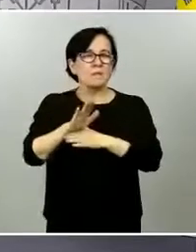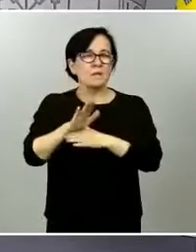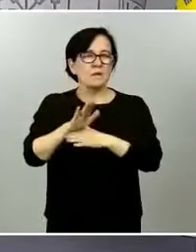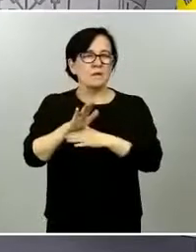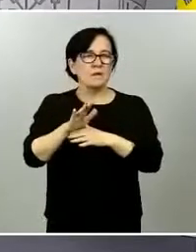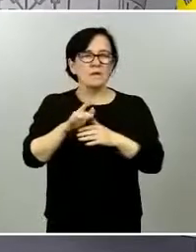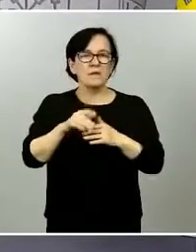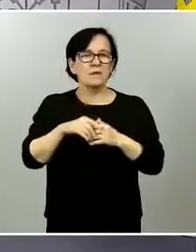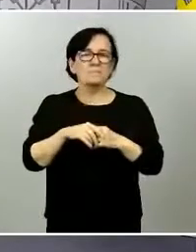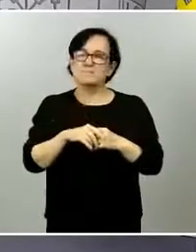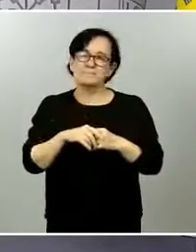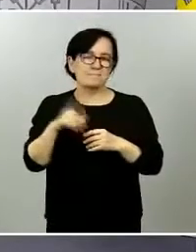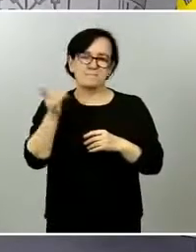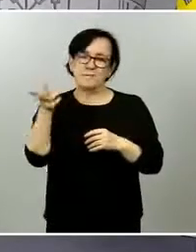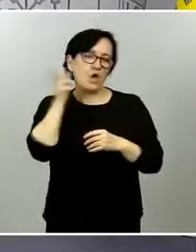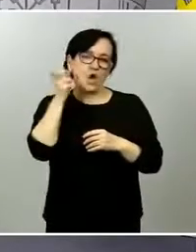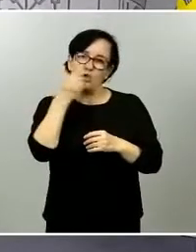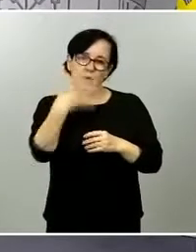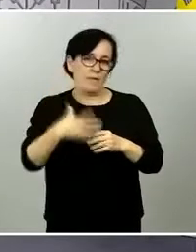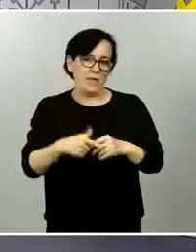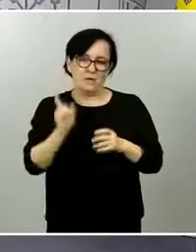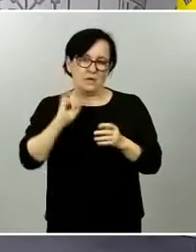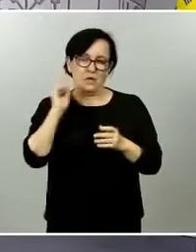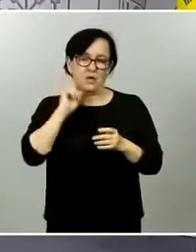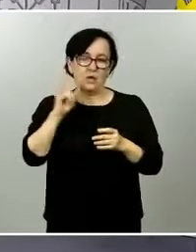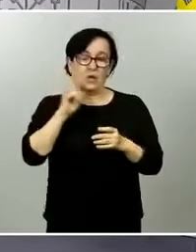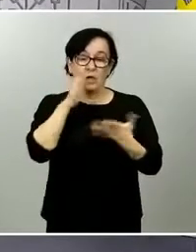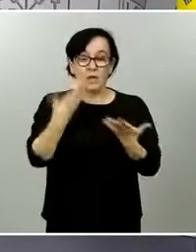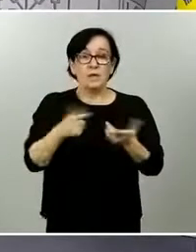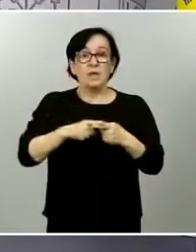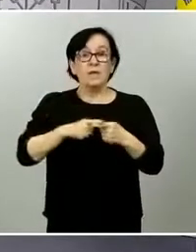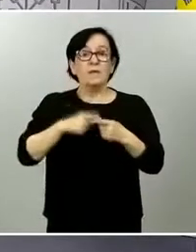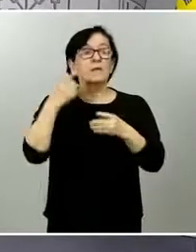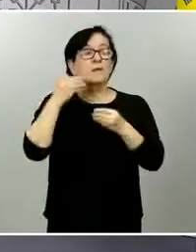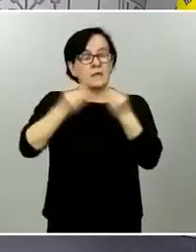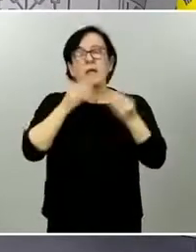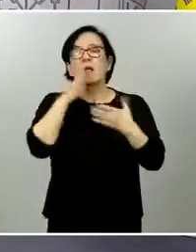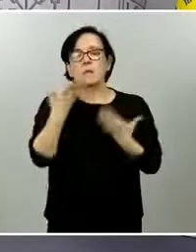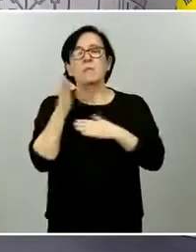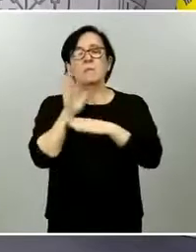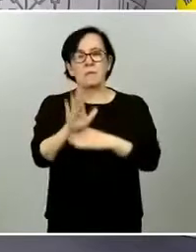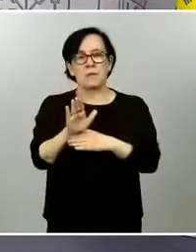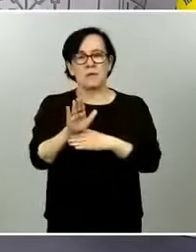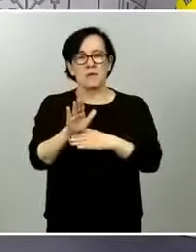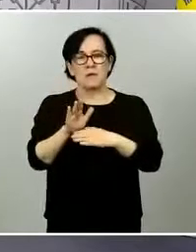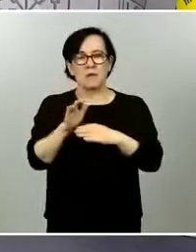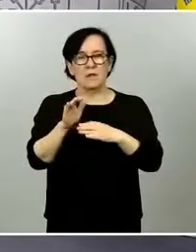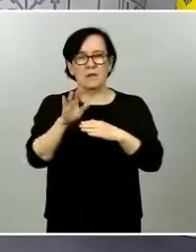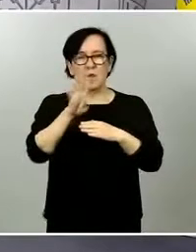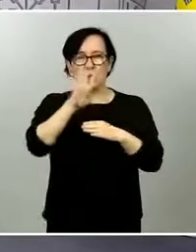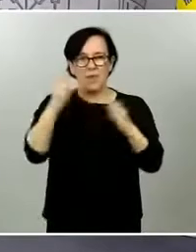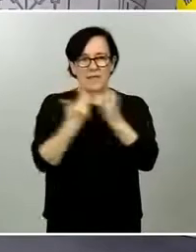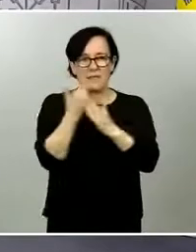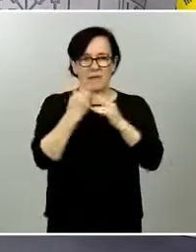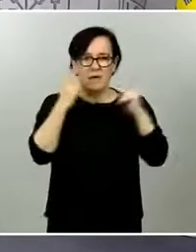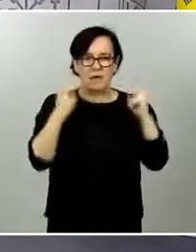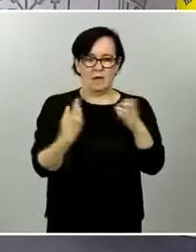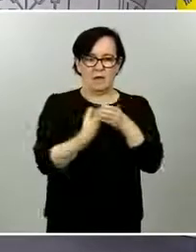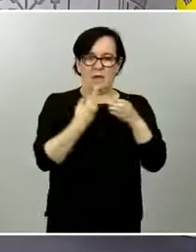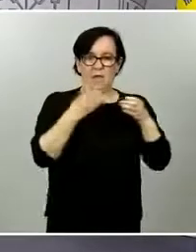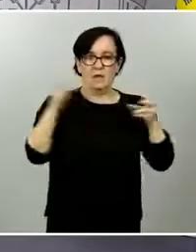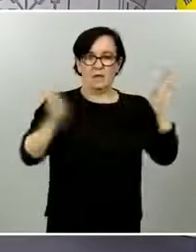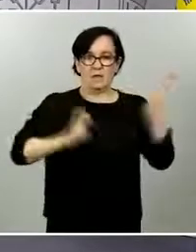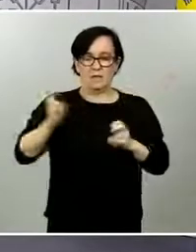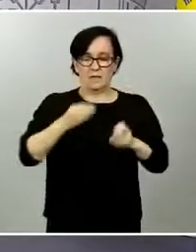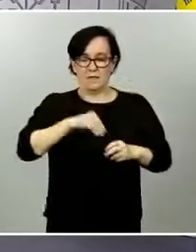la secretaria podrá envadearles con una ocupación de hasta el 50% es el planteamiento del gobierno para que no